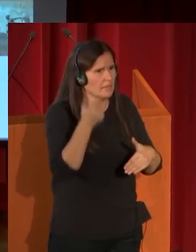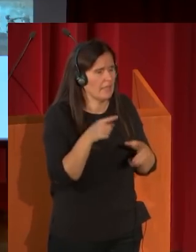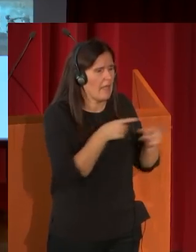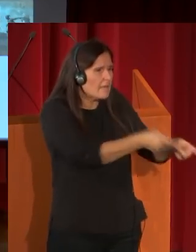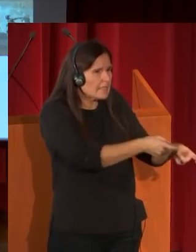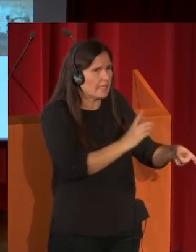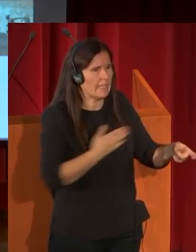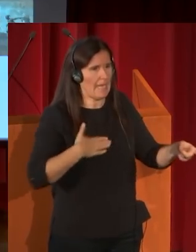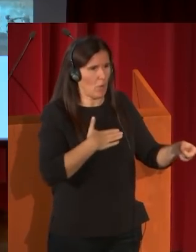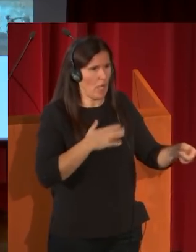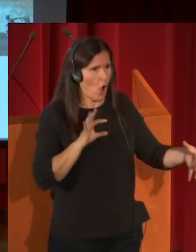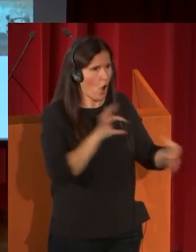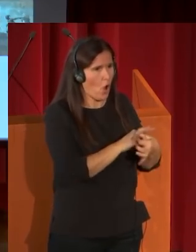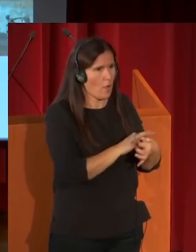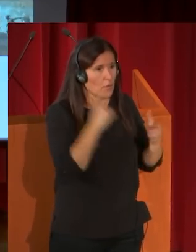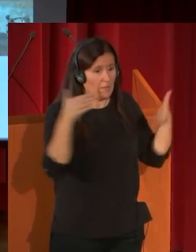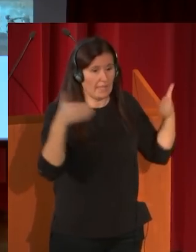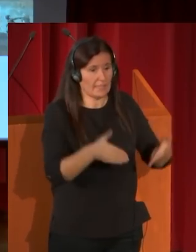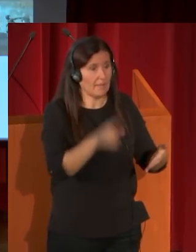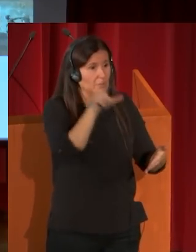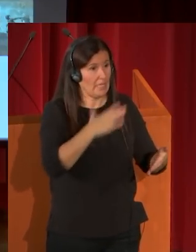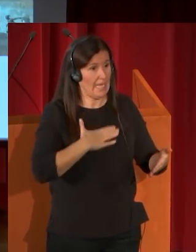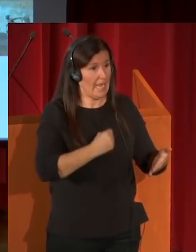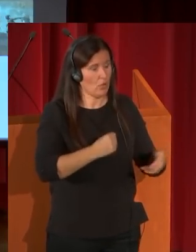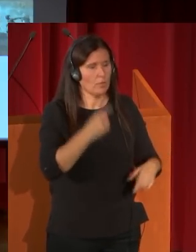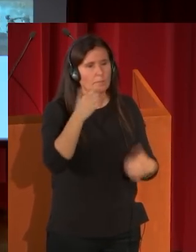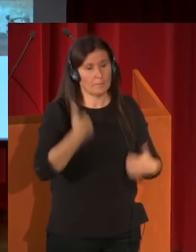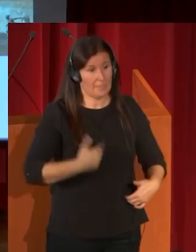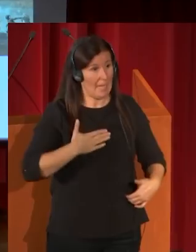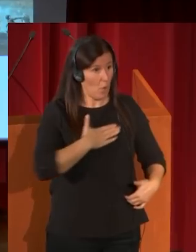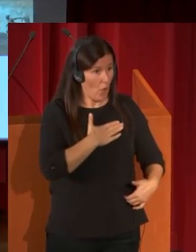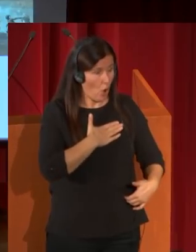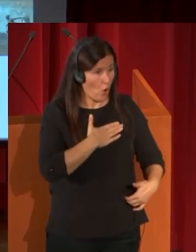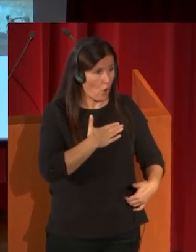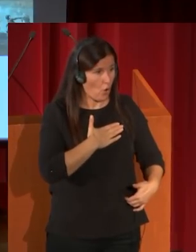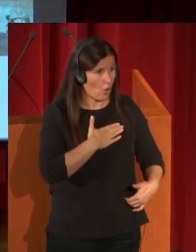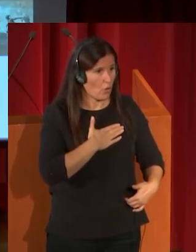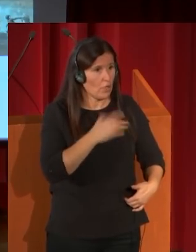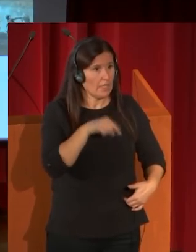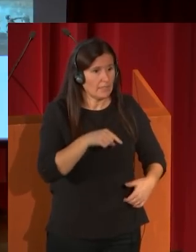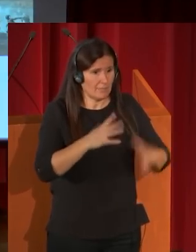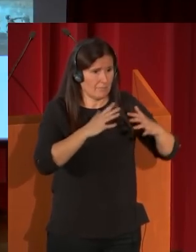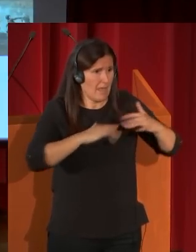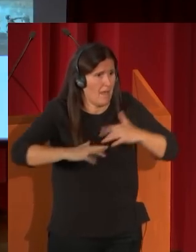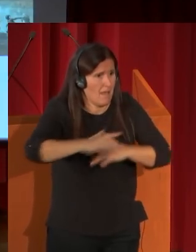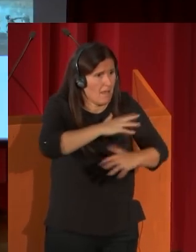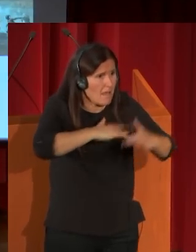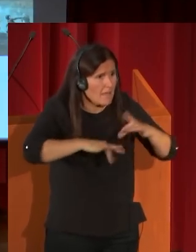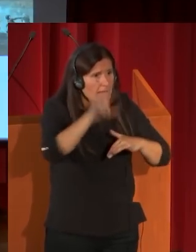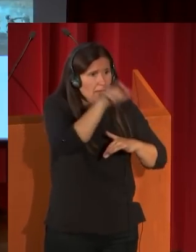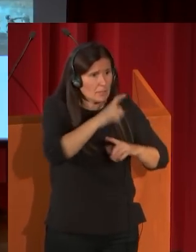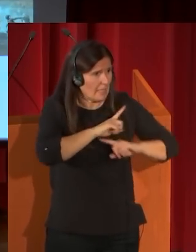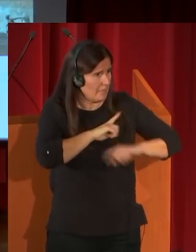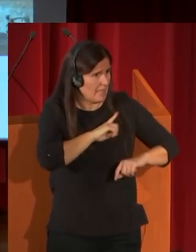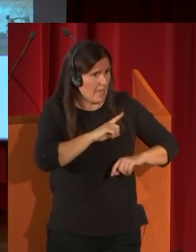napoleónicas, centrados en la figura del héroe Napoleón y en unas masas de combatientes que le rodean,